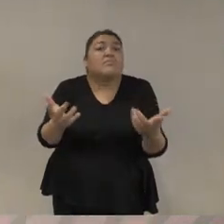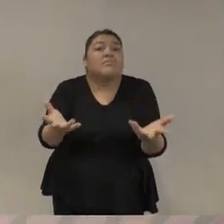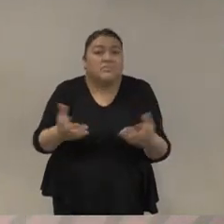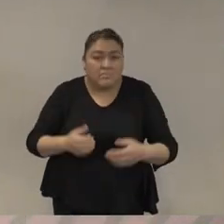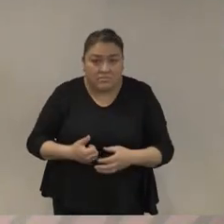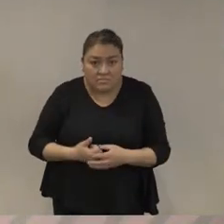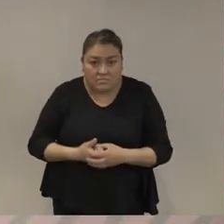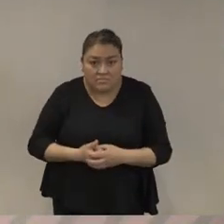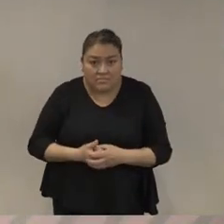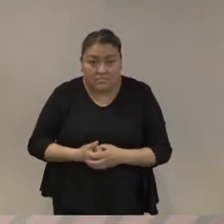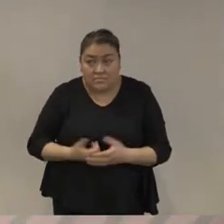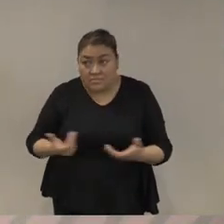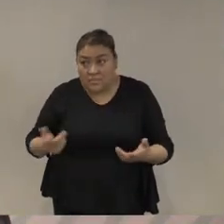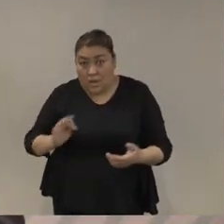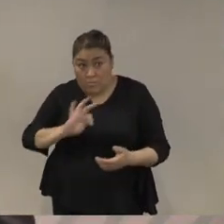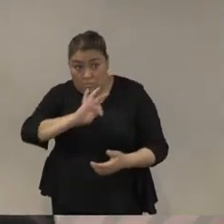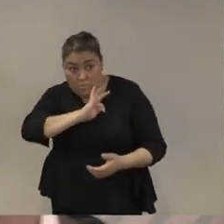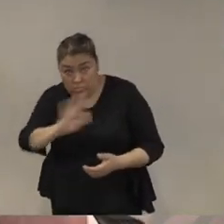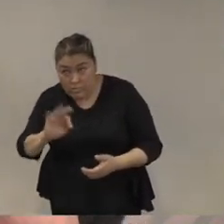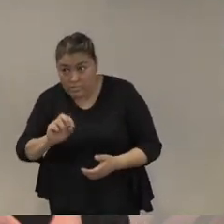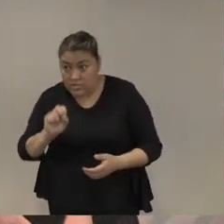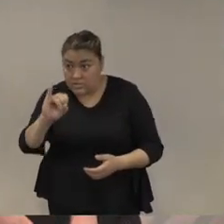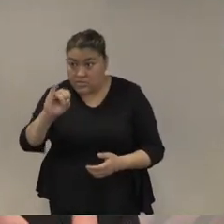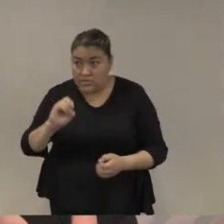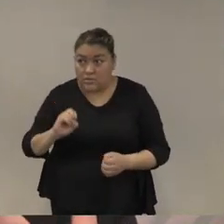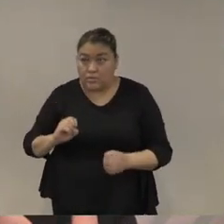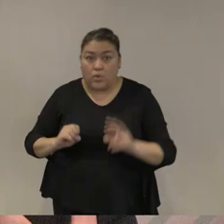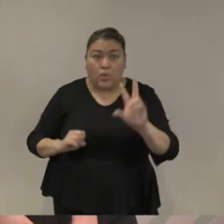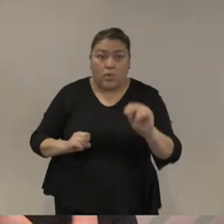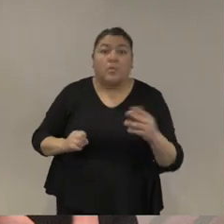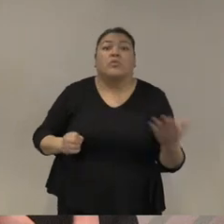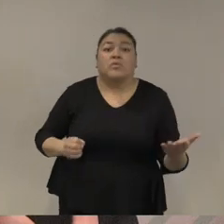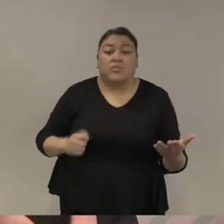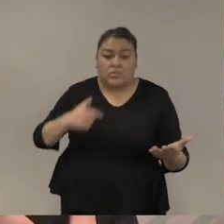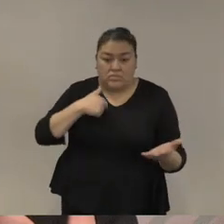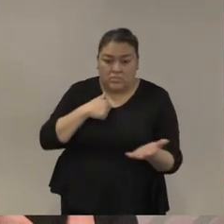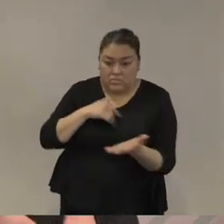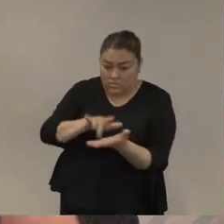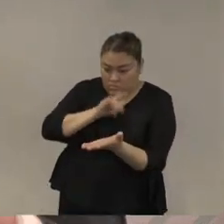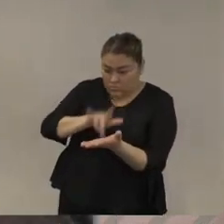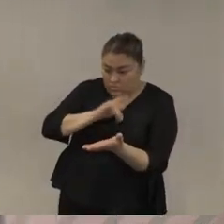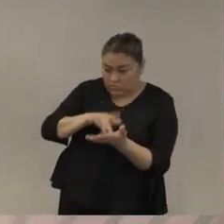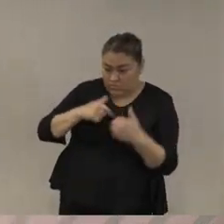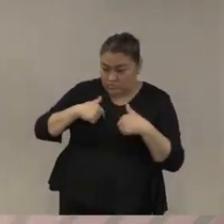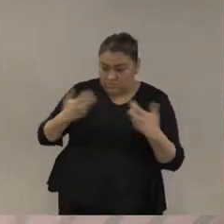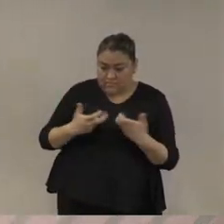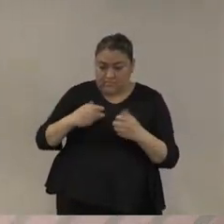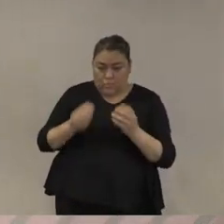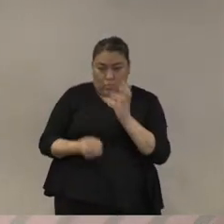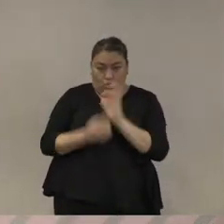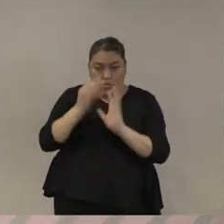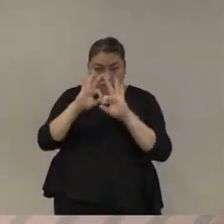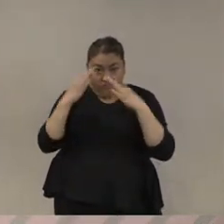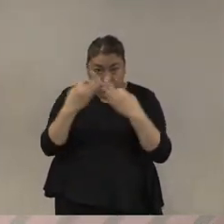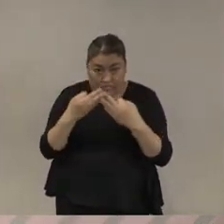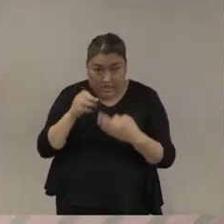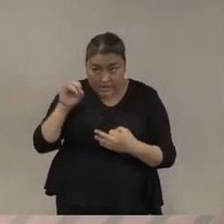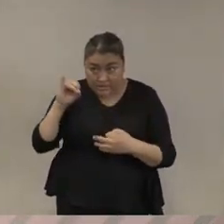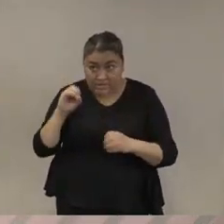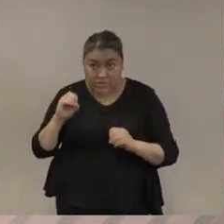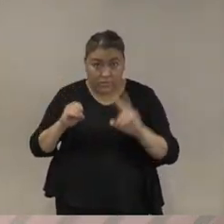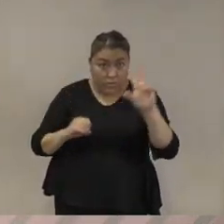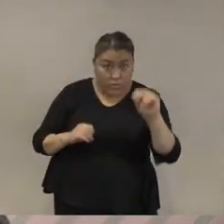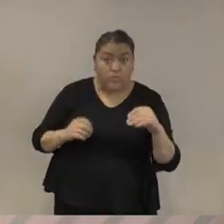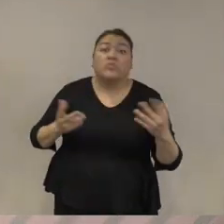¿somos capaces o no somos capaces de hacer nuestra esa narrativa? podemos decir que esa narrativa es